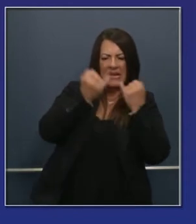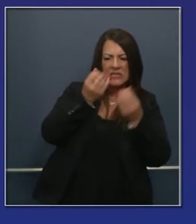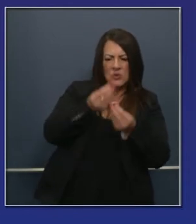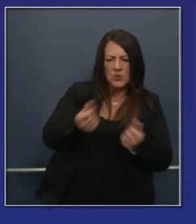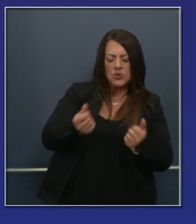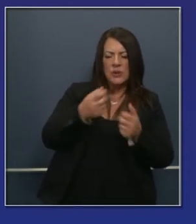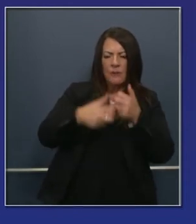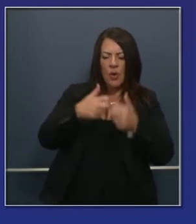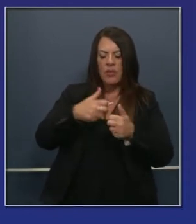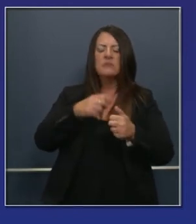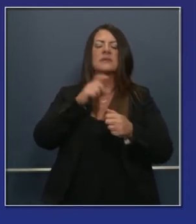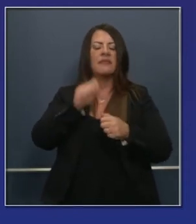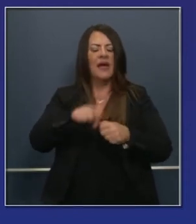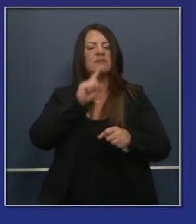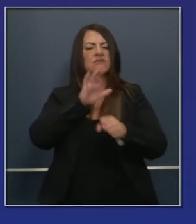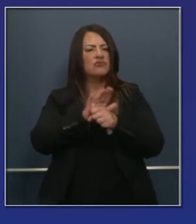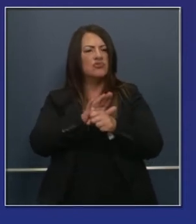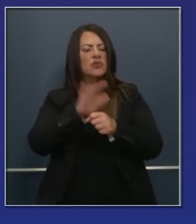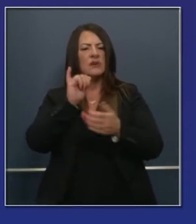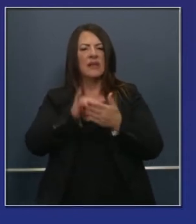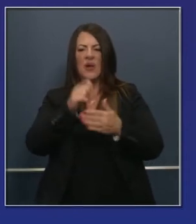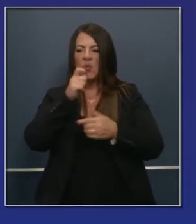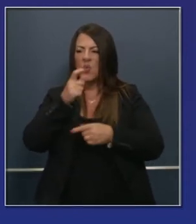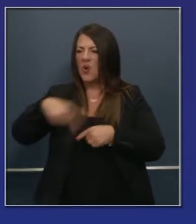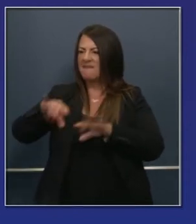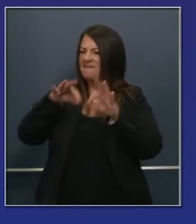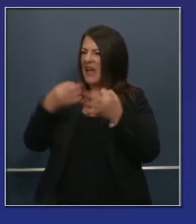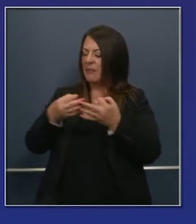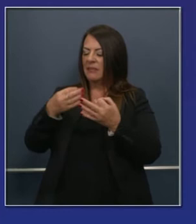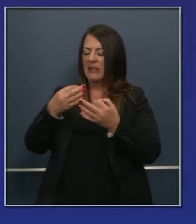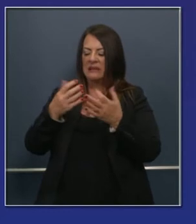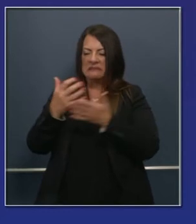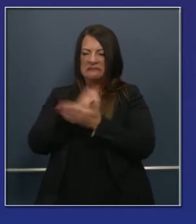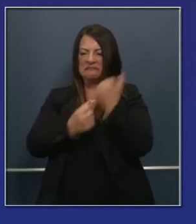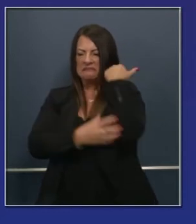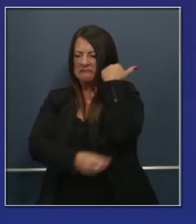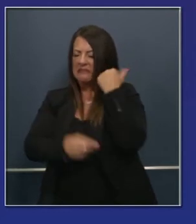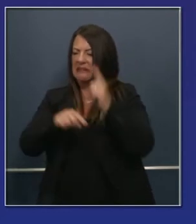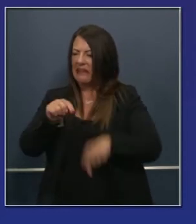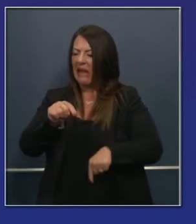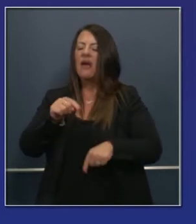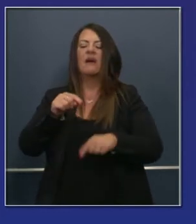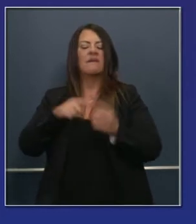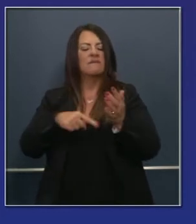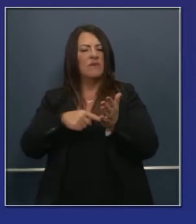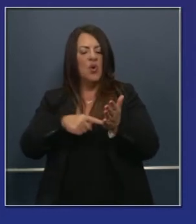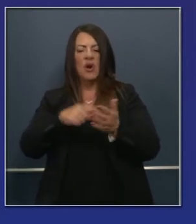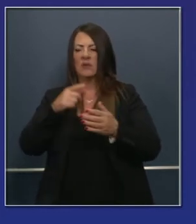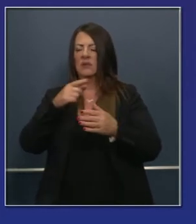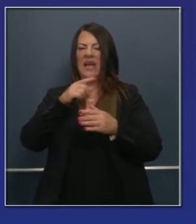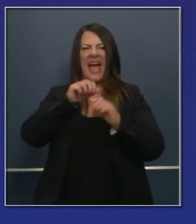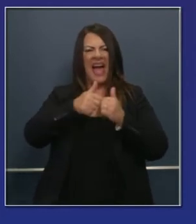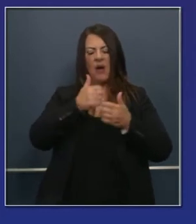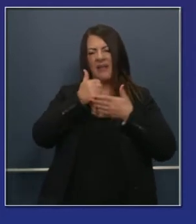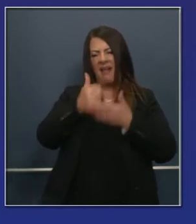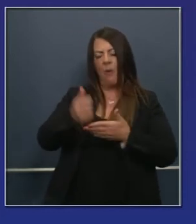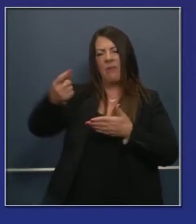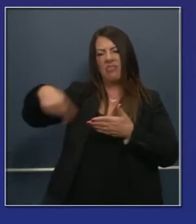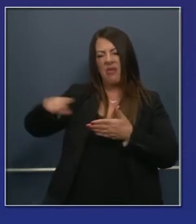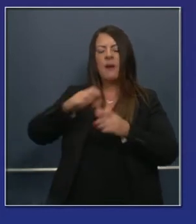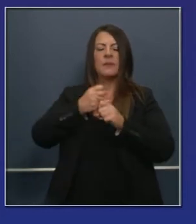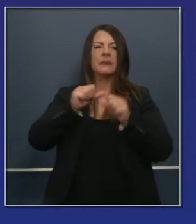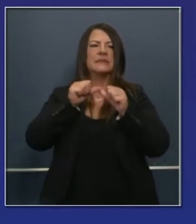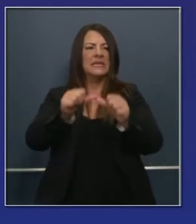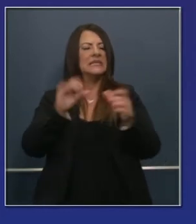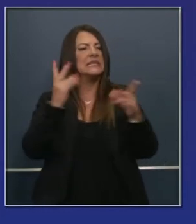programas de conexión y asegurarse de que las familias económicamente desventajadas también tengan ese acceso.